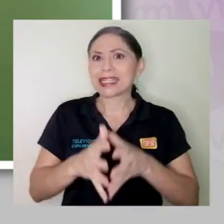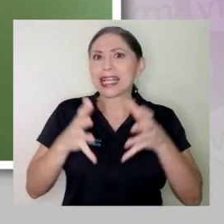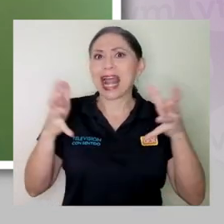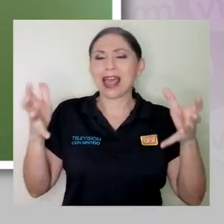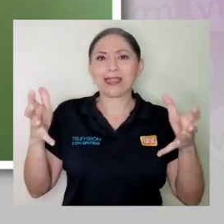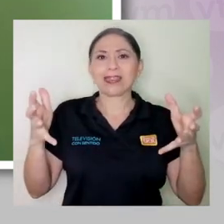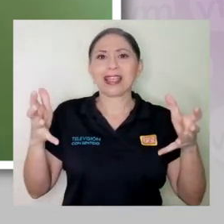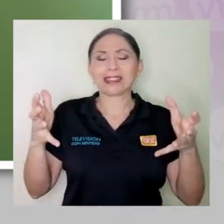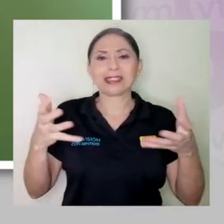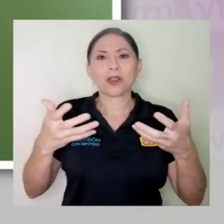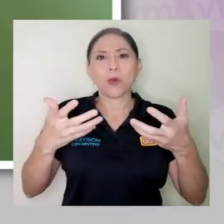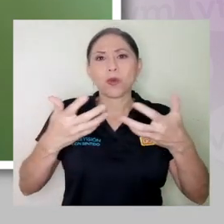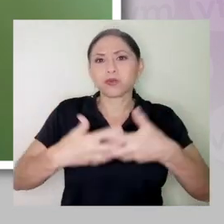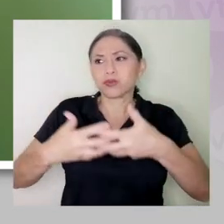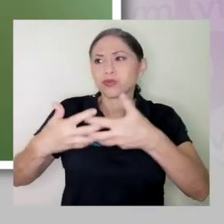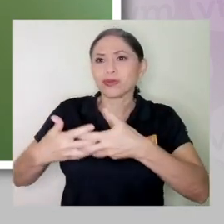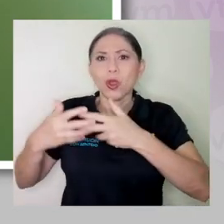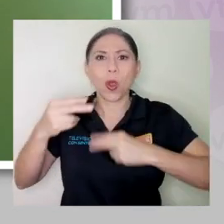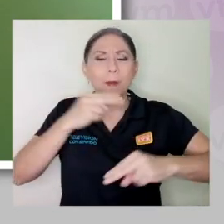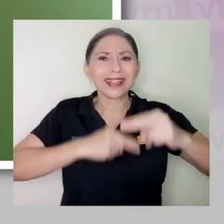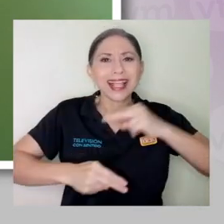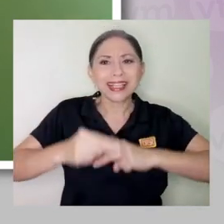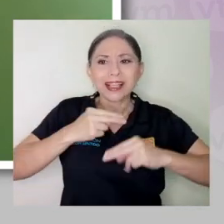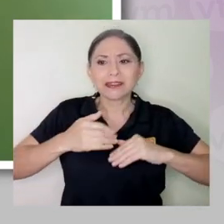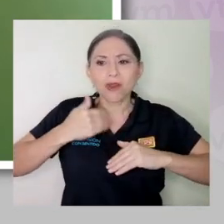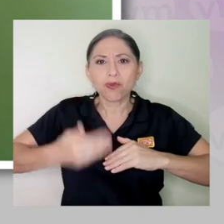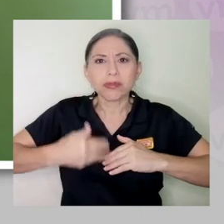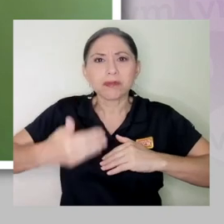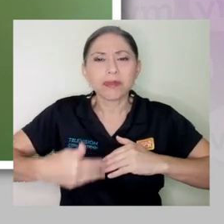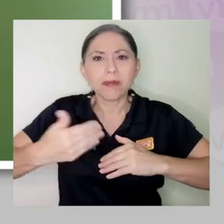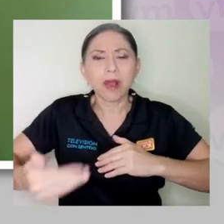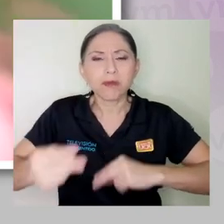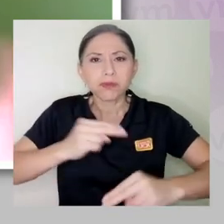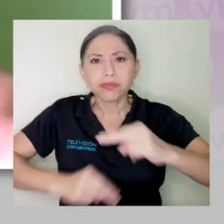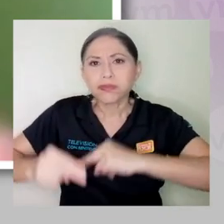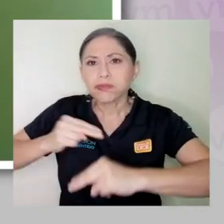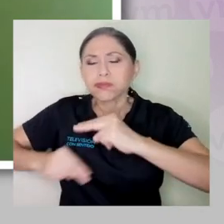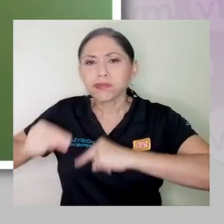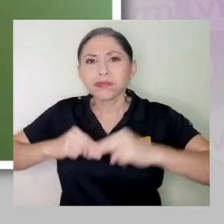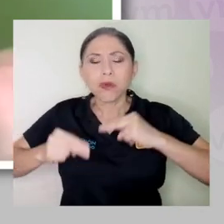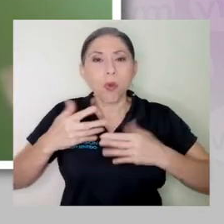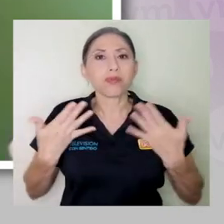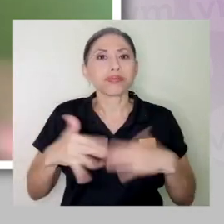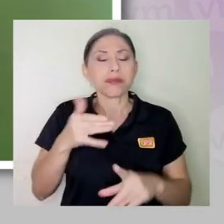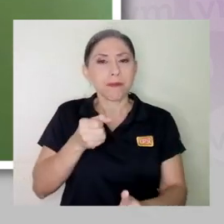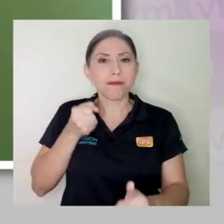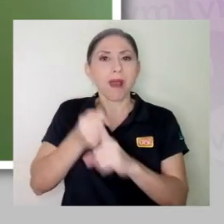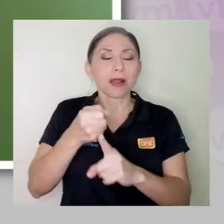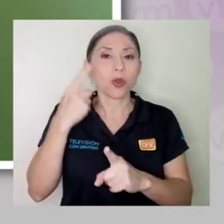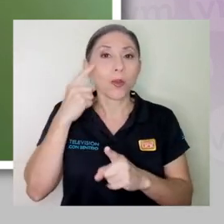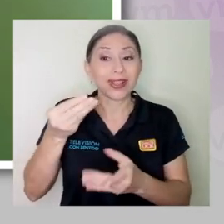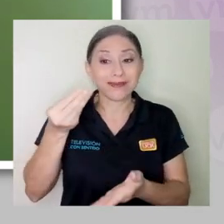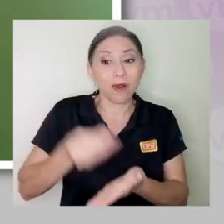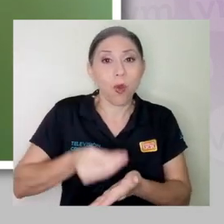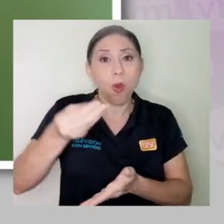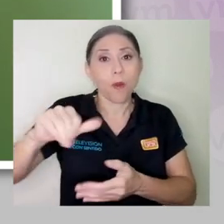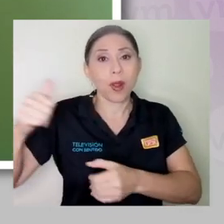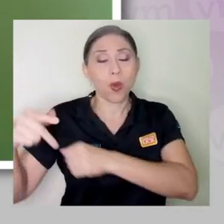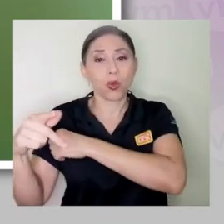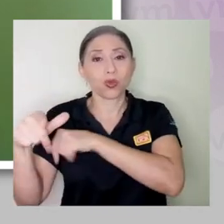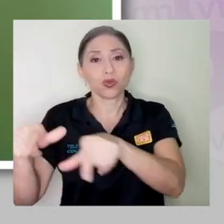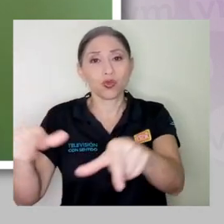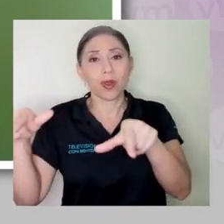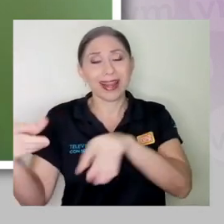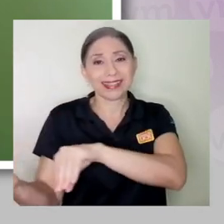cadenas de comercialización generan impacto por toda la importación y traslado de alimentos, pero